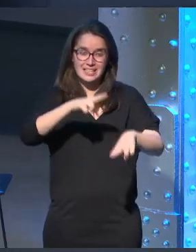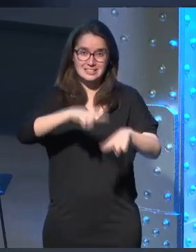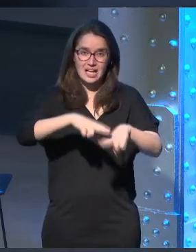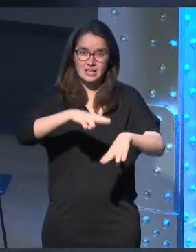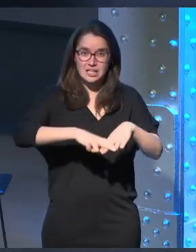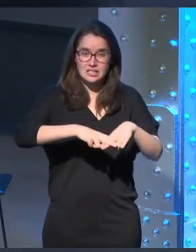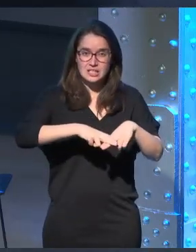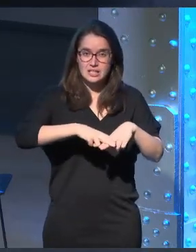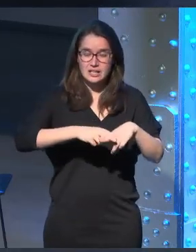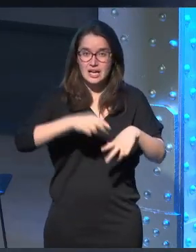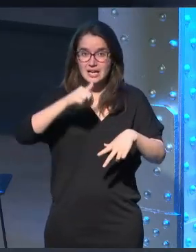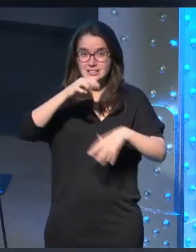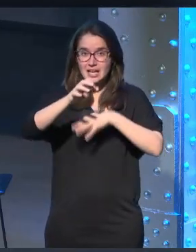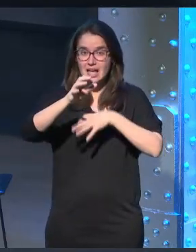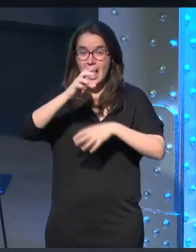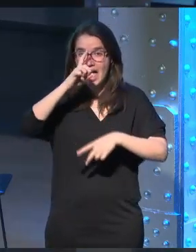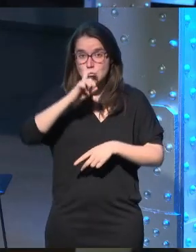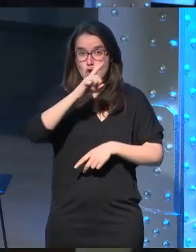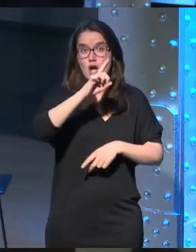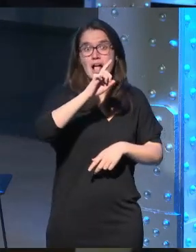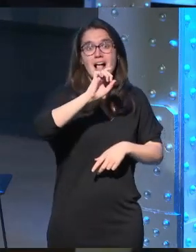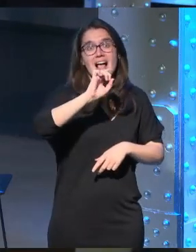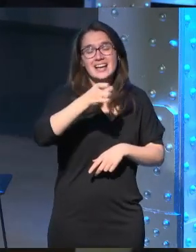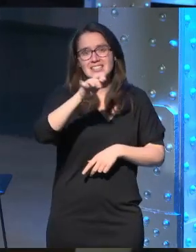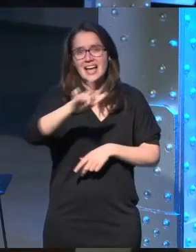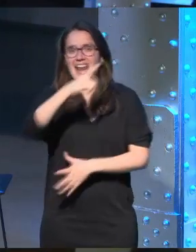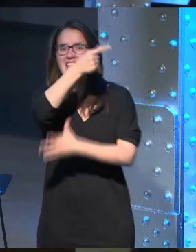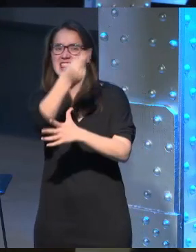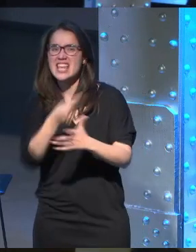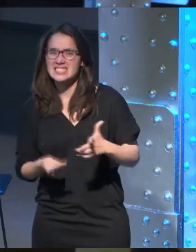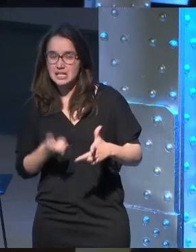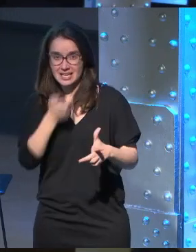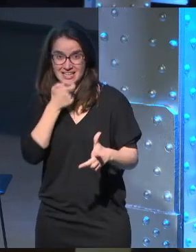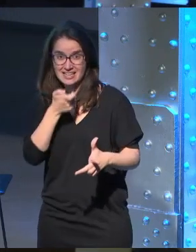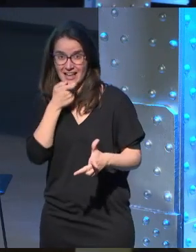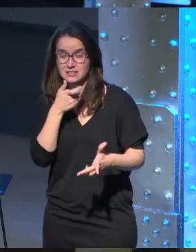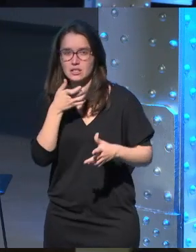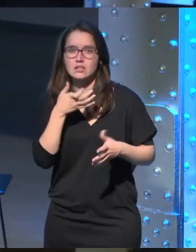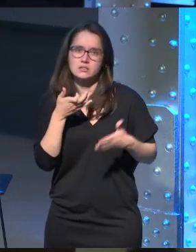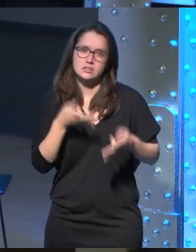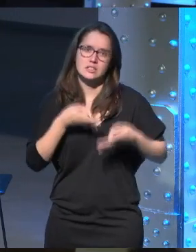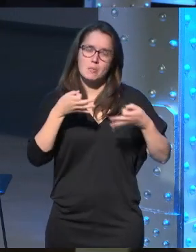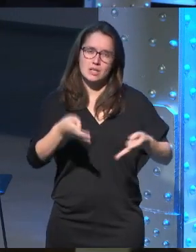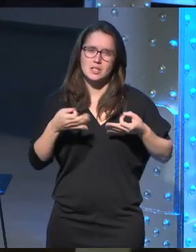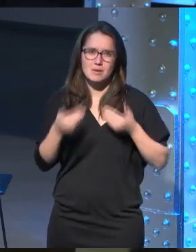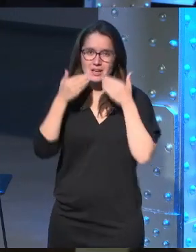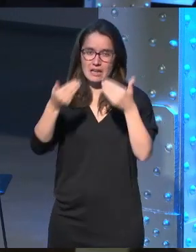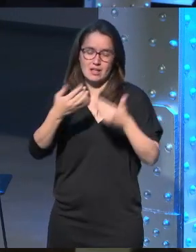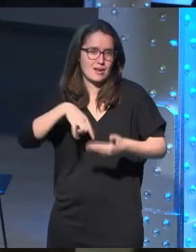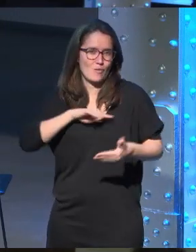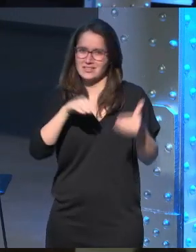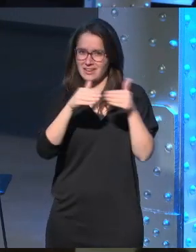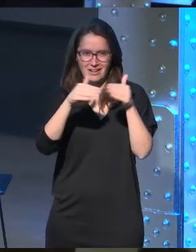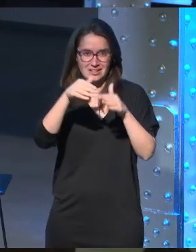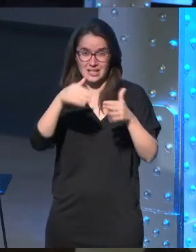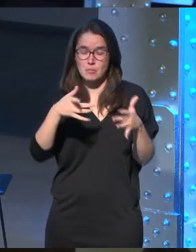que en esta edición es XR Design y por supuesto agradecer siempre a esta que es nuestra casa ya